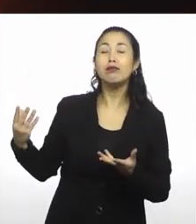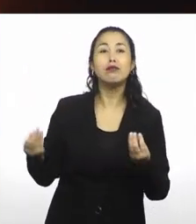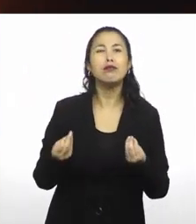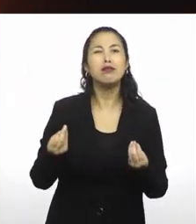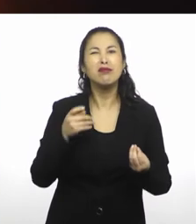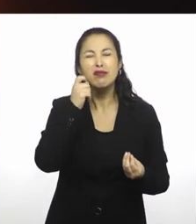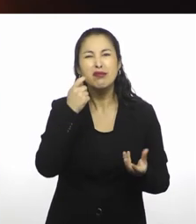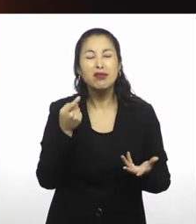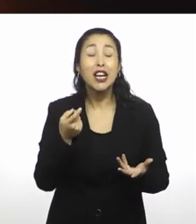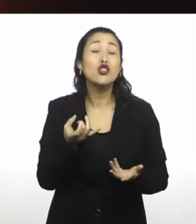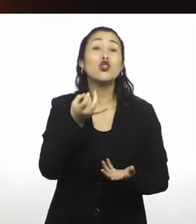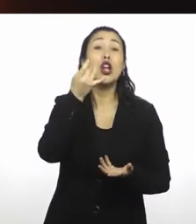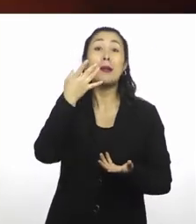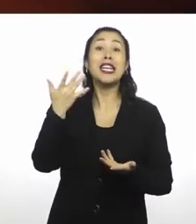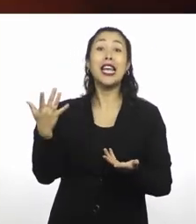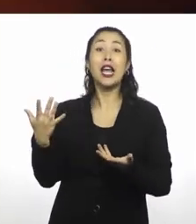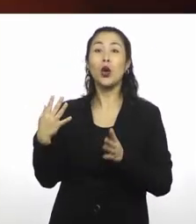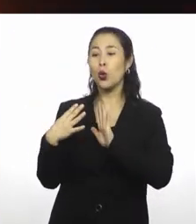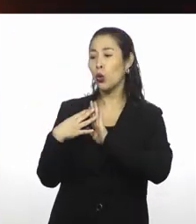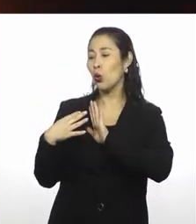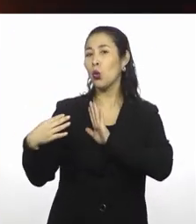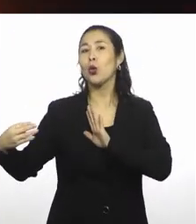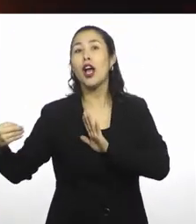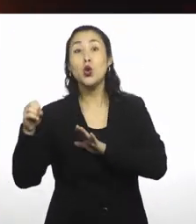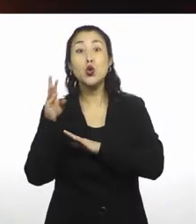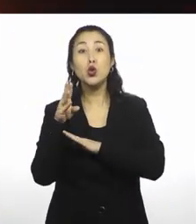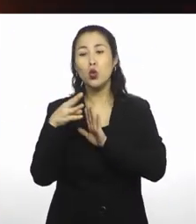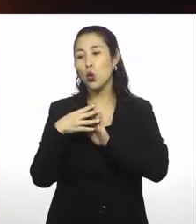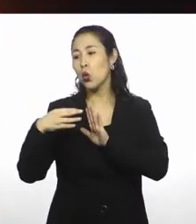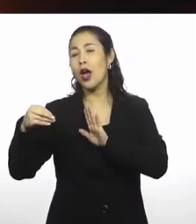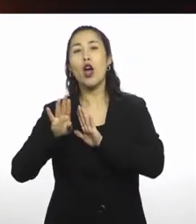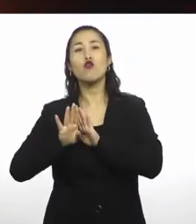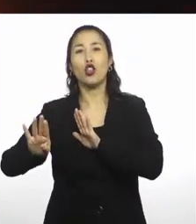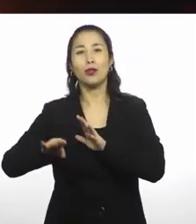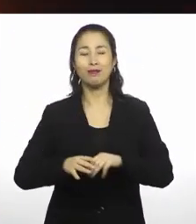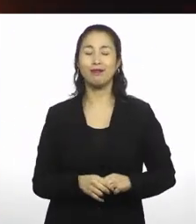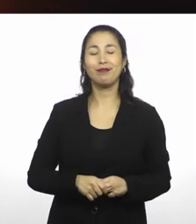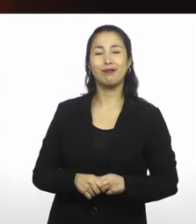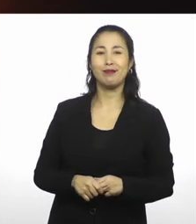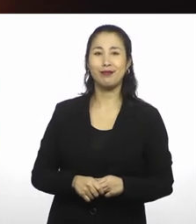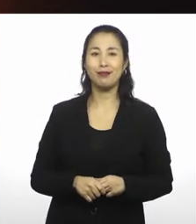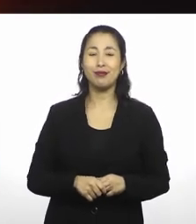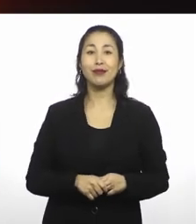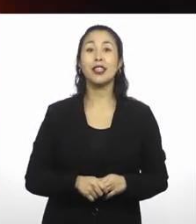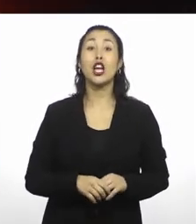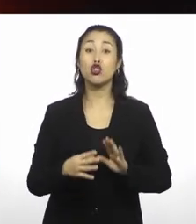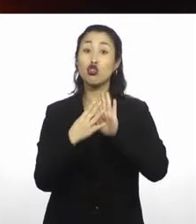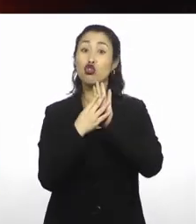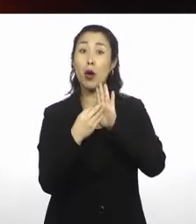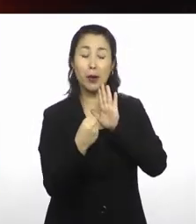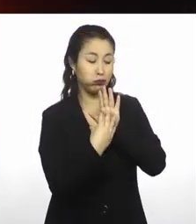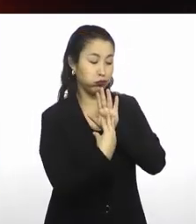Es nada más que la proyección de una luz en un fondo. En el caso de las sombras oscuras, si ahora